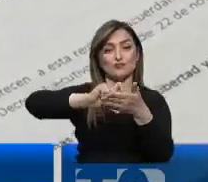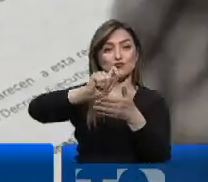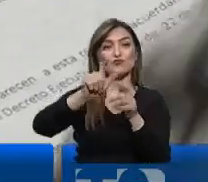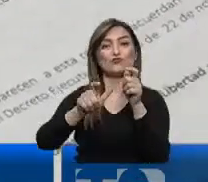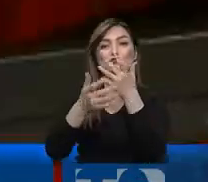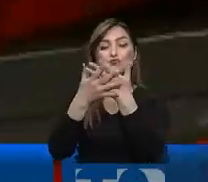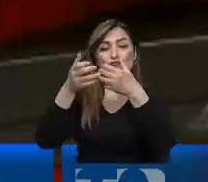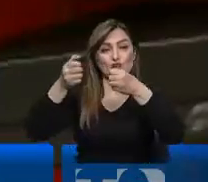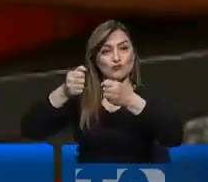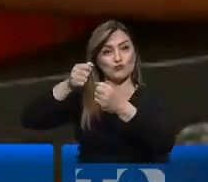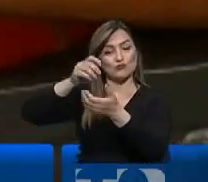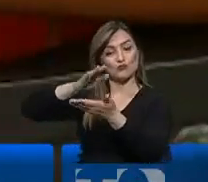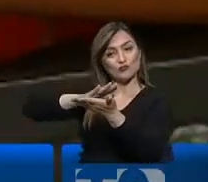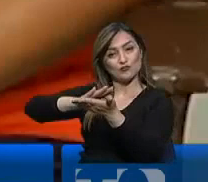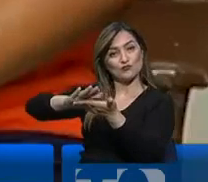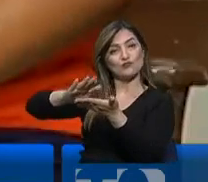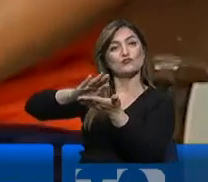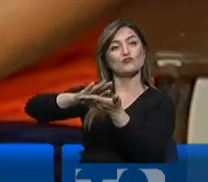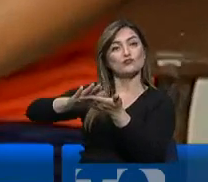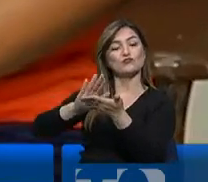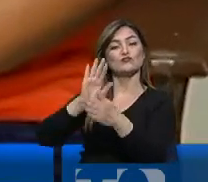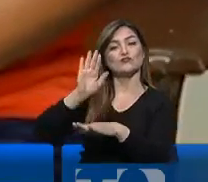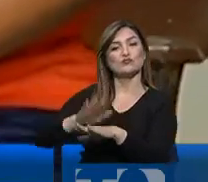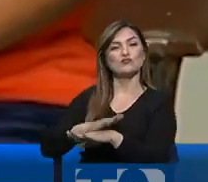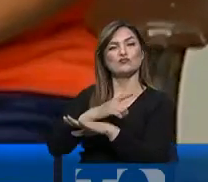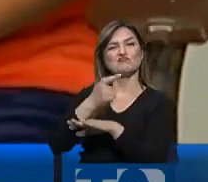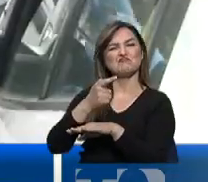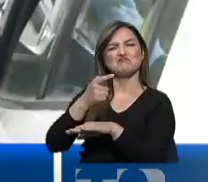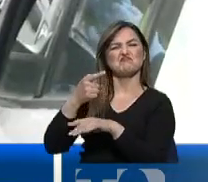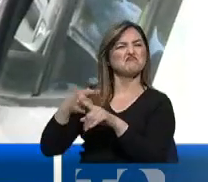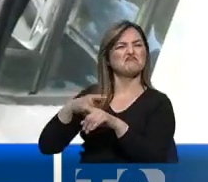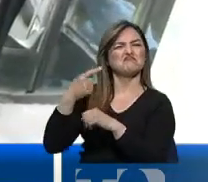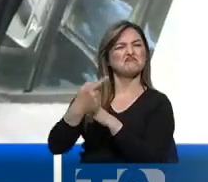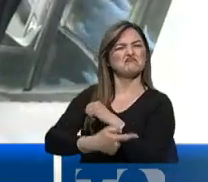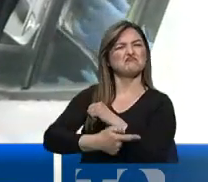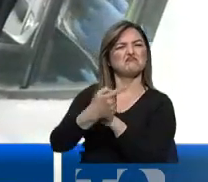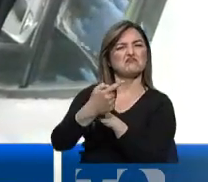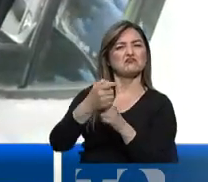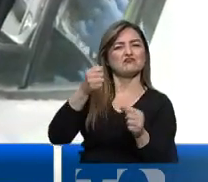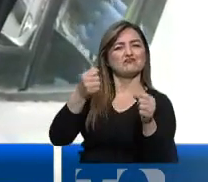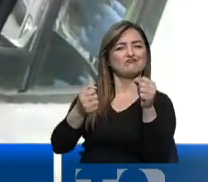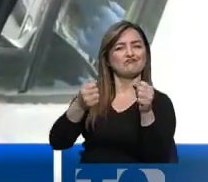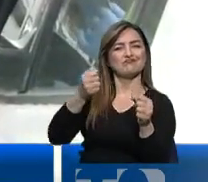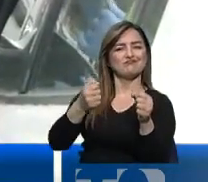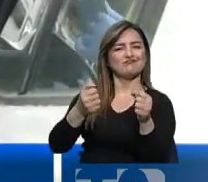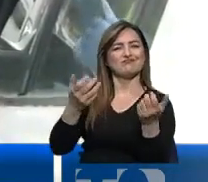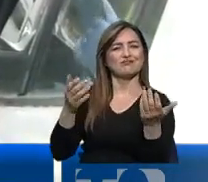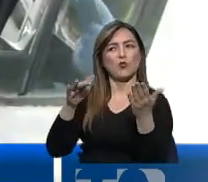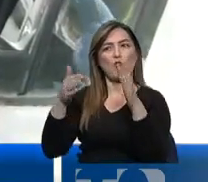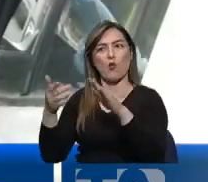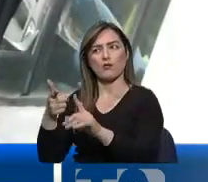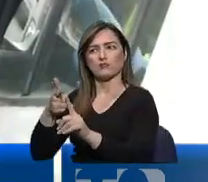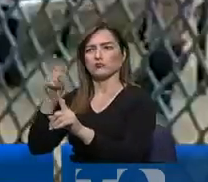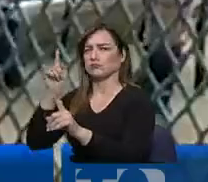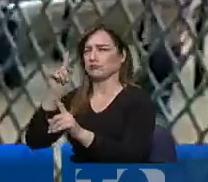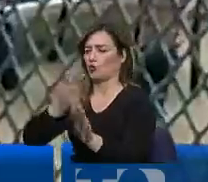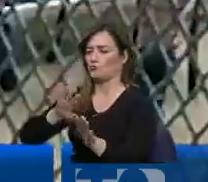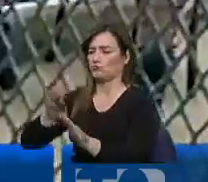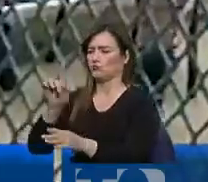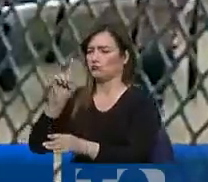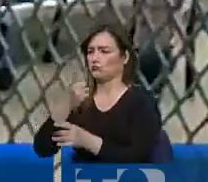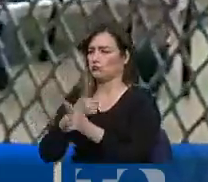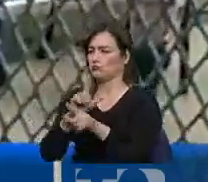indultar a personas privadas de libertad por delitos menores, delitos de tránsito que no impliquen la muerte de personas